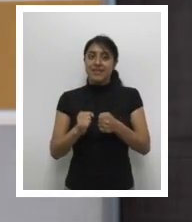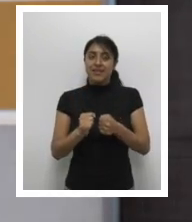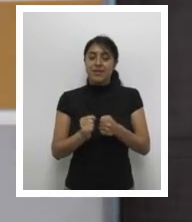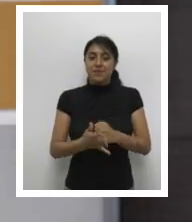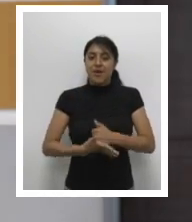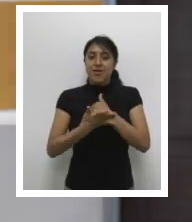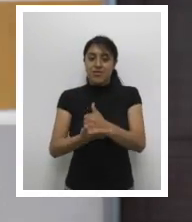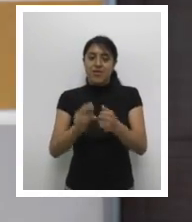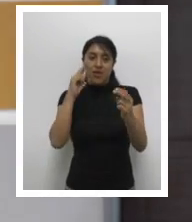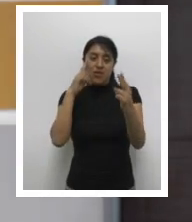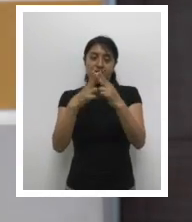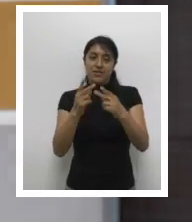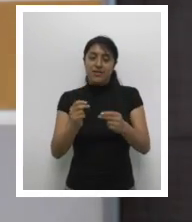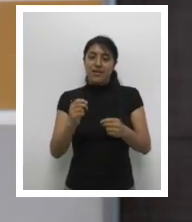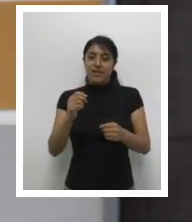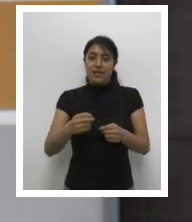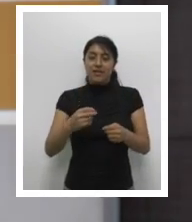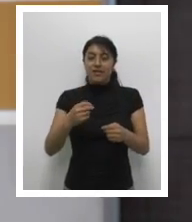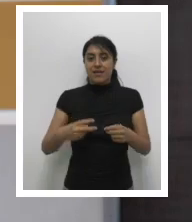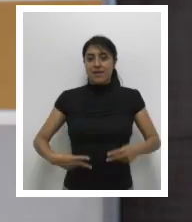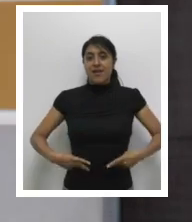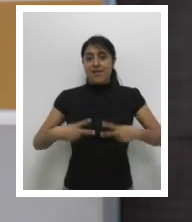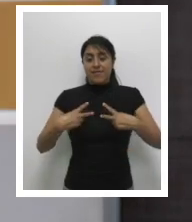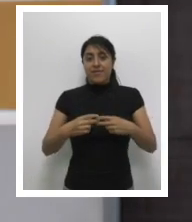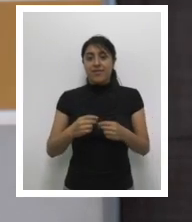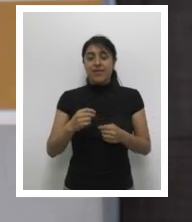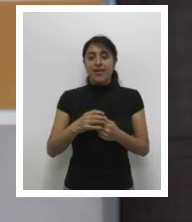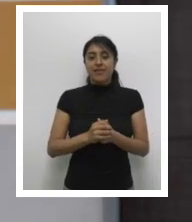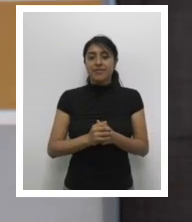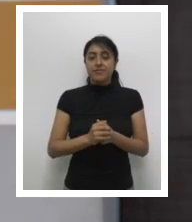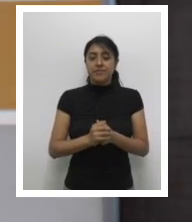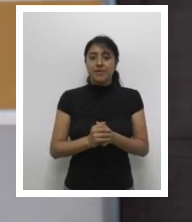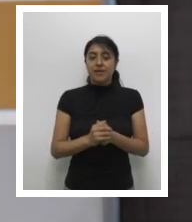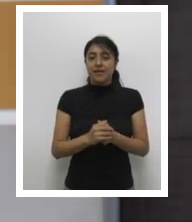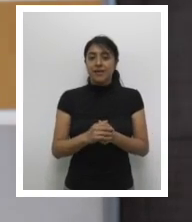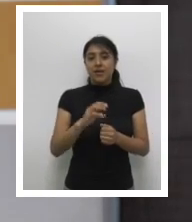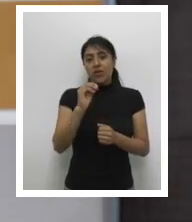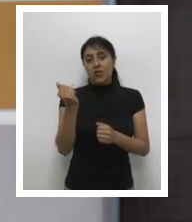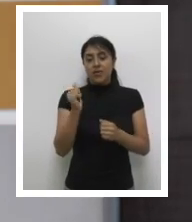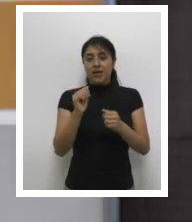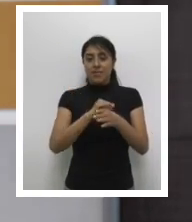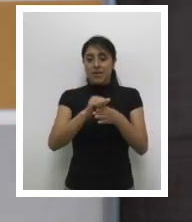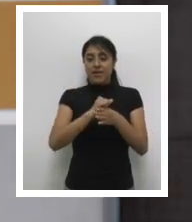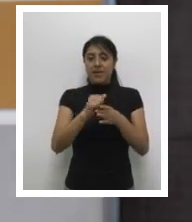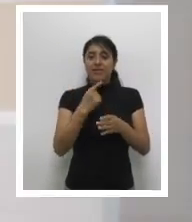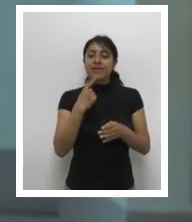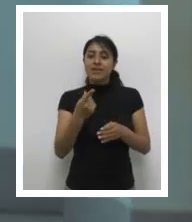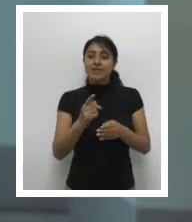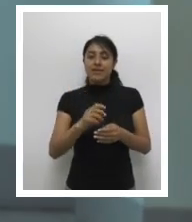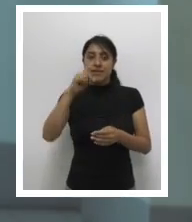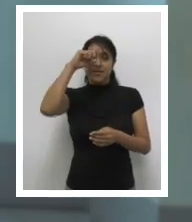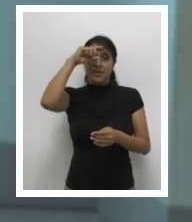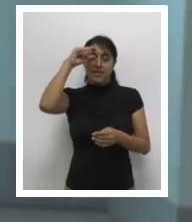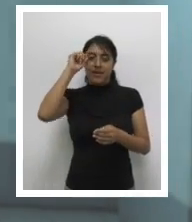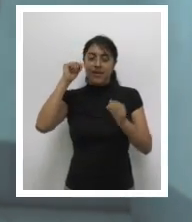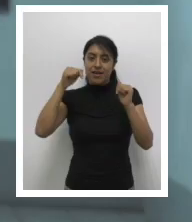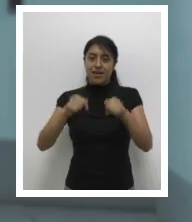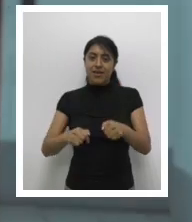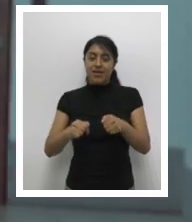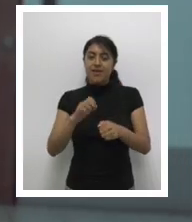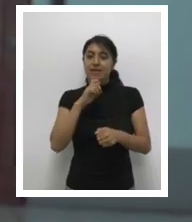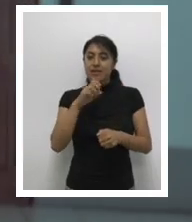para conocer la realidad de cómo es un trabajo a la hora de que yo quiera optar por uno. Trabajar aquí